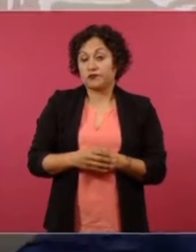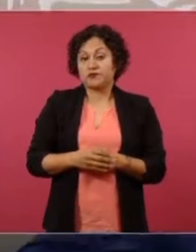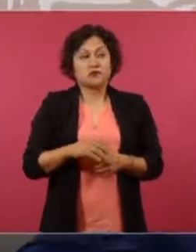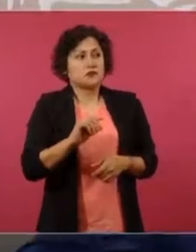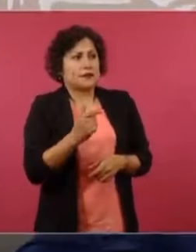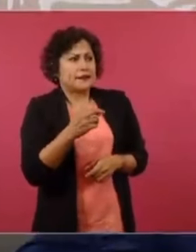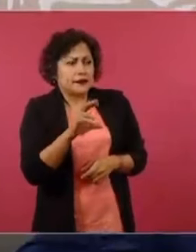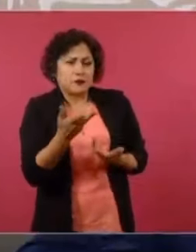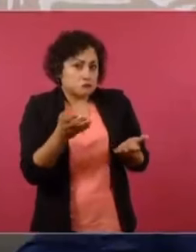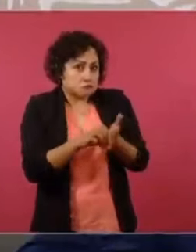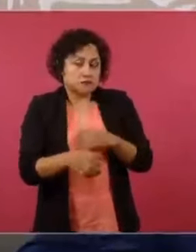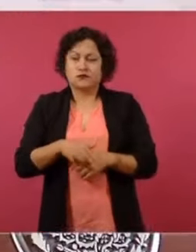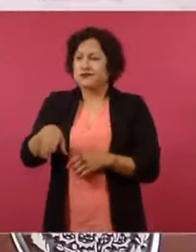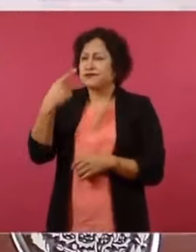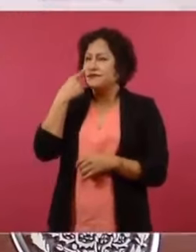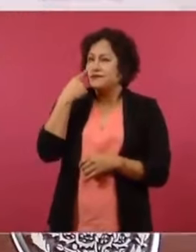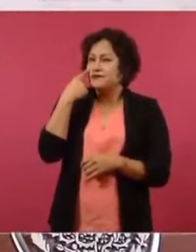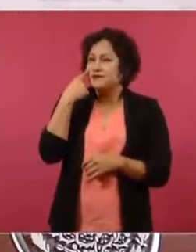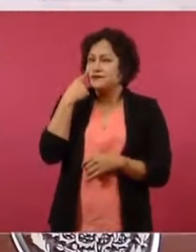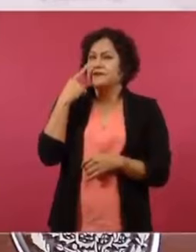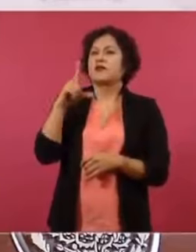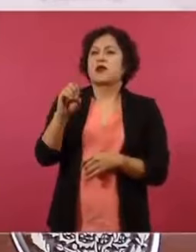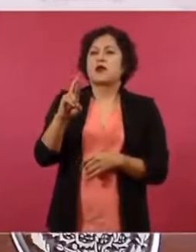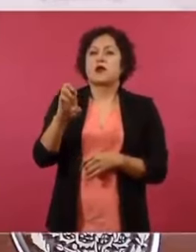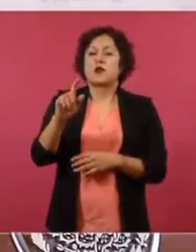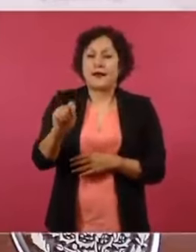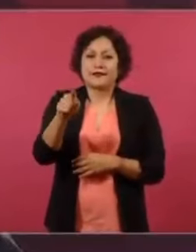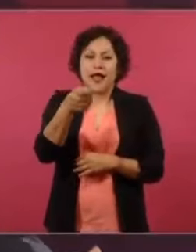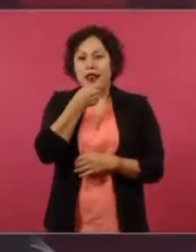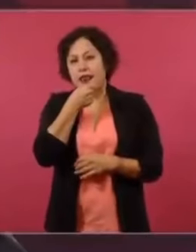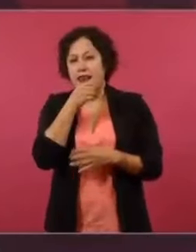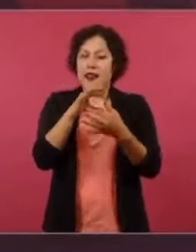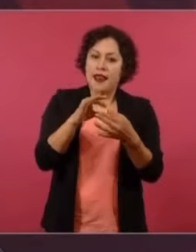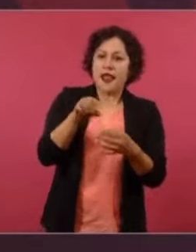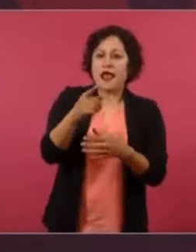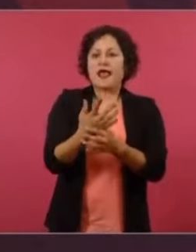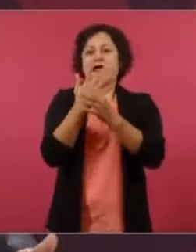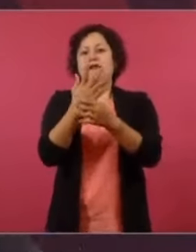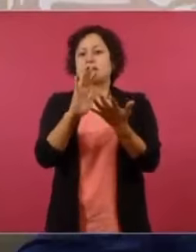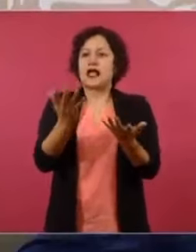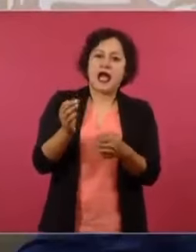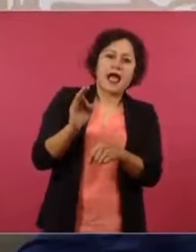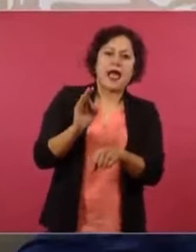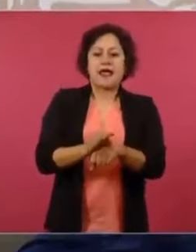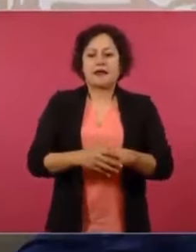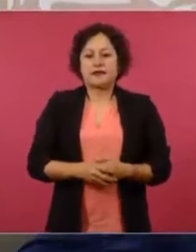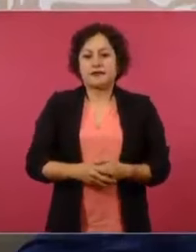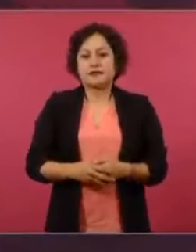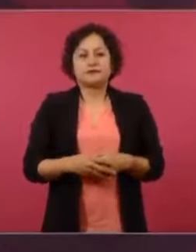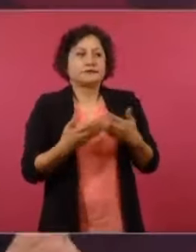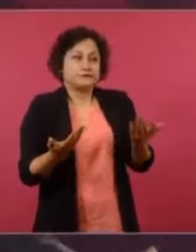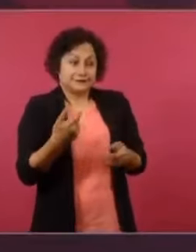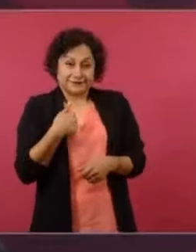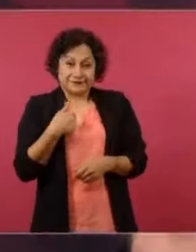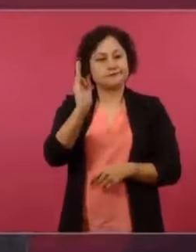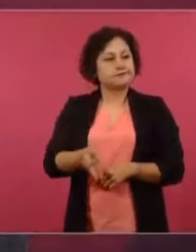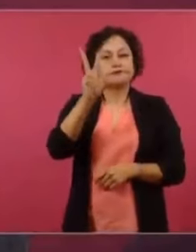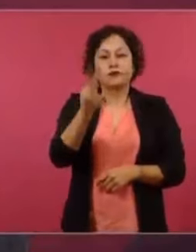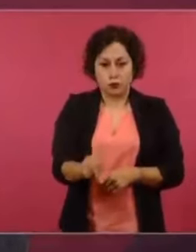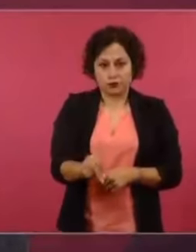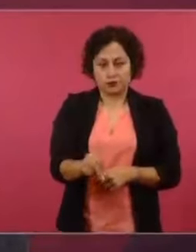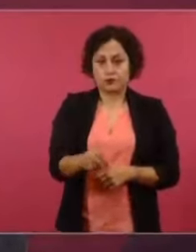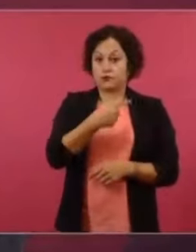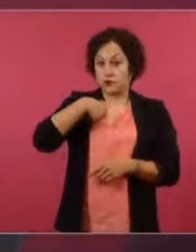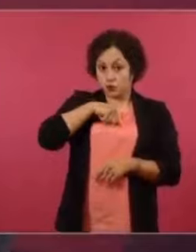por ejemplo. ¿Cómo se llama? La Carlos Lórez de Mola, que dice que se va a defender. No, pero pertenece, no es por ese tema. Nada más que yo termine, quería que yo hablara.